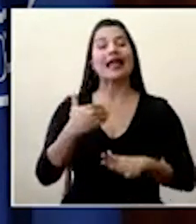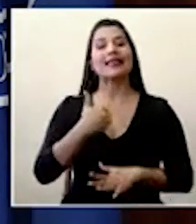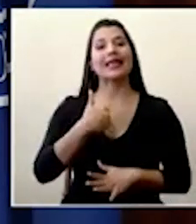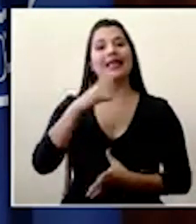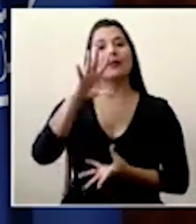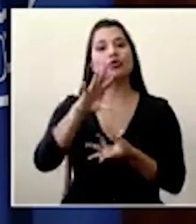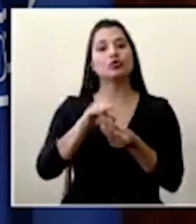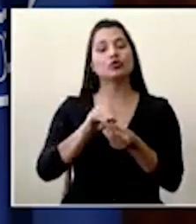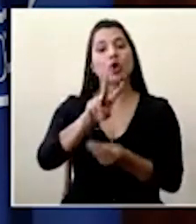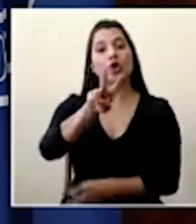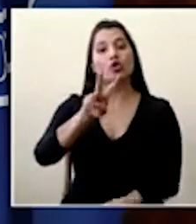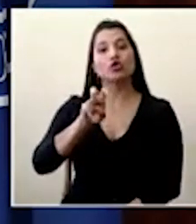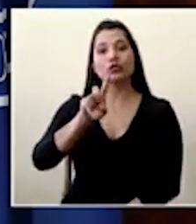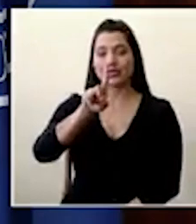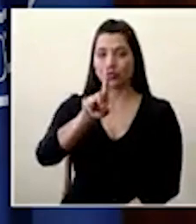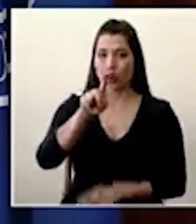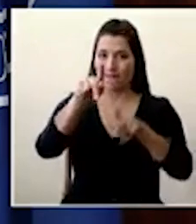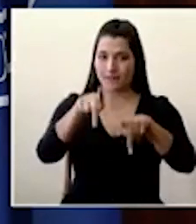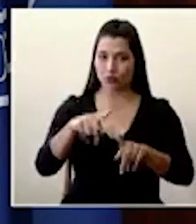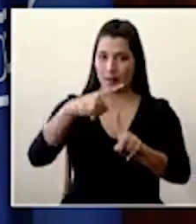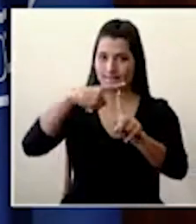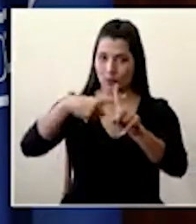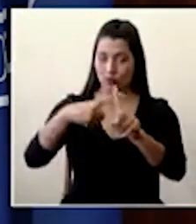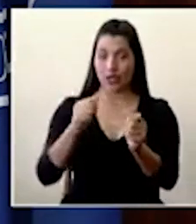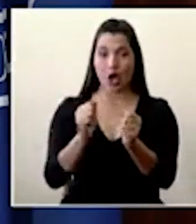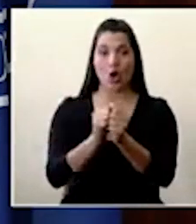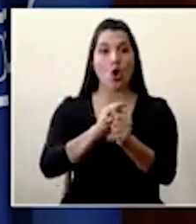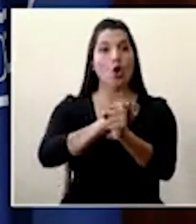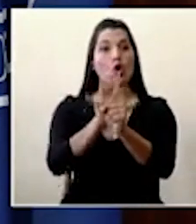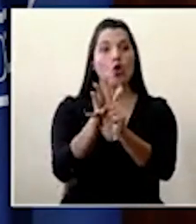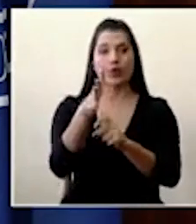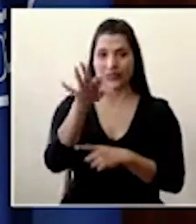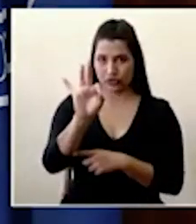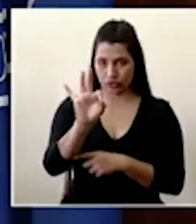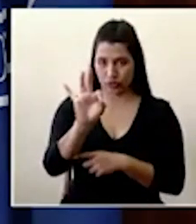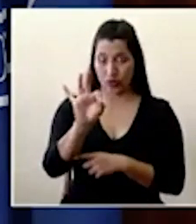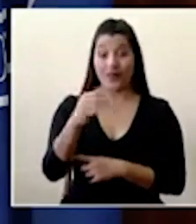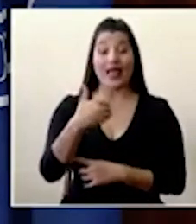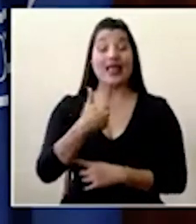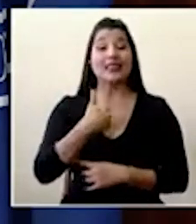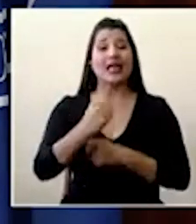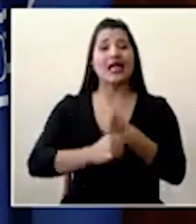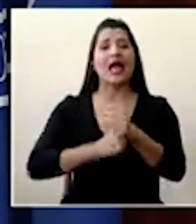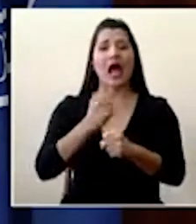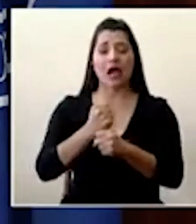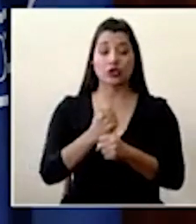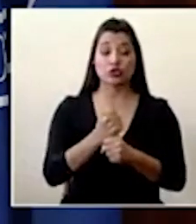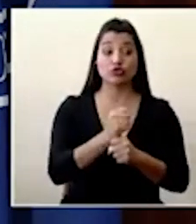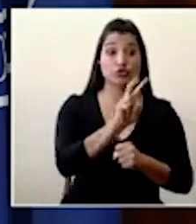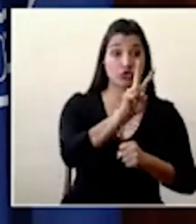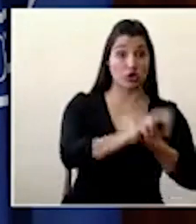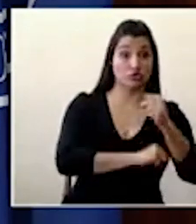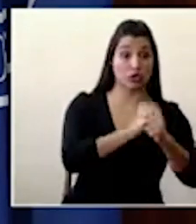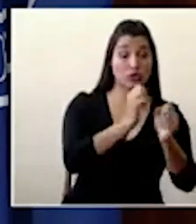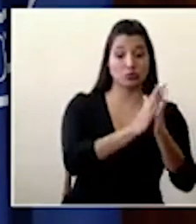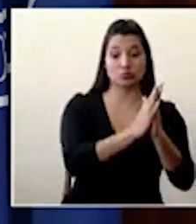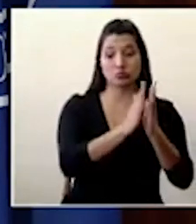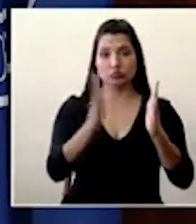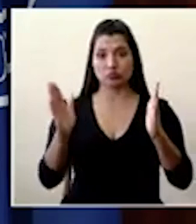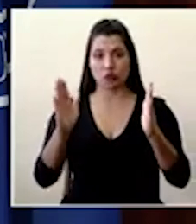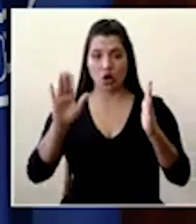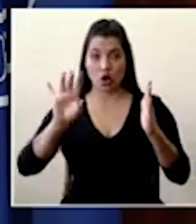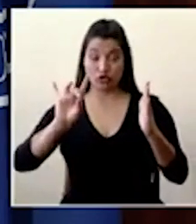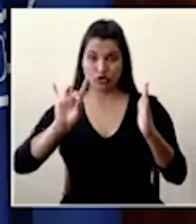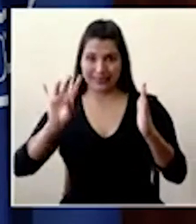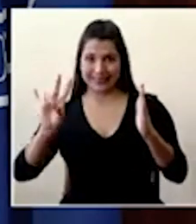casos positivos por COVID-19, con un rango de edad que va entre los 2 a los 87 años.